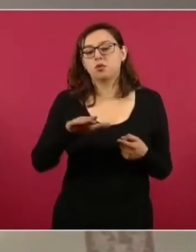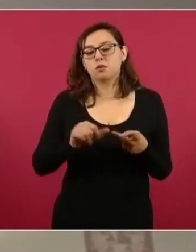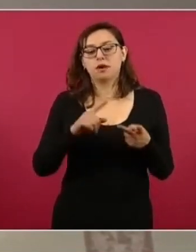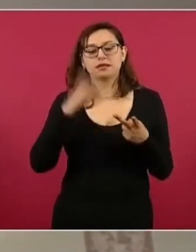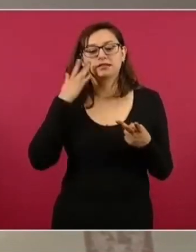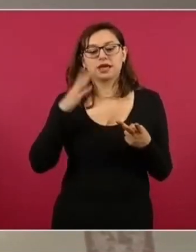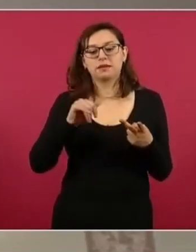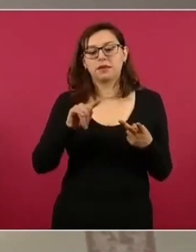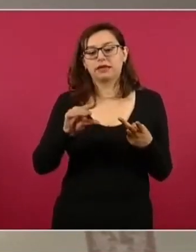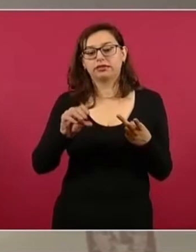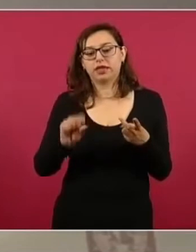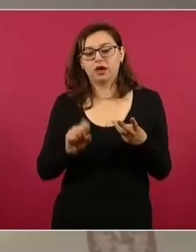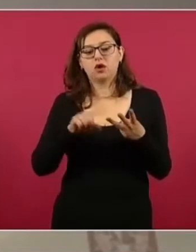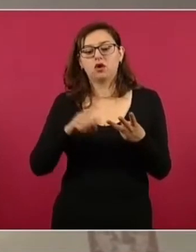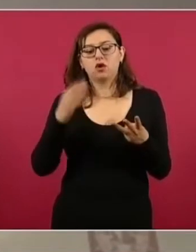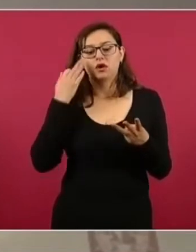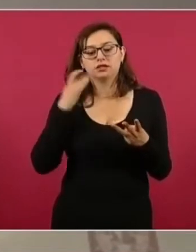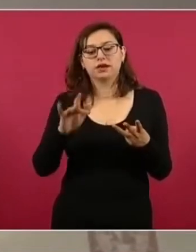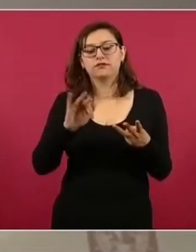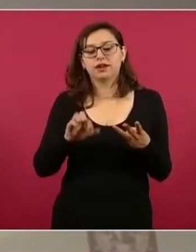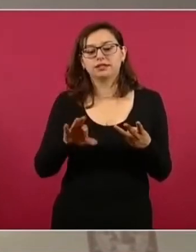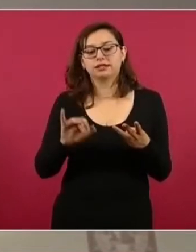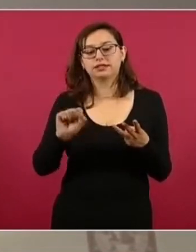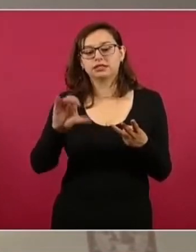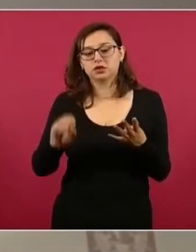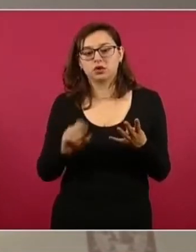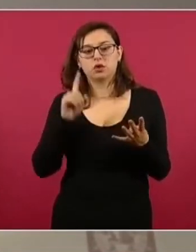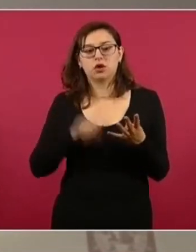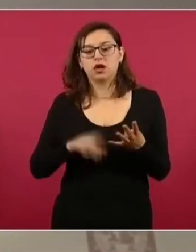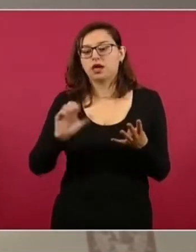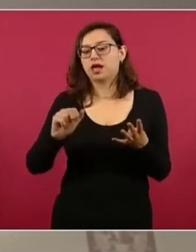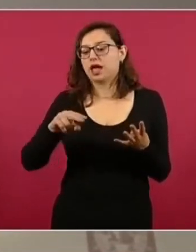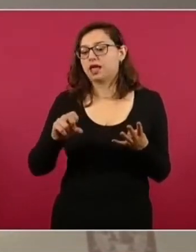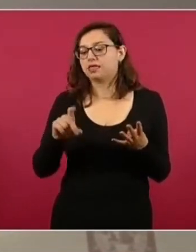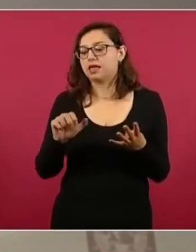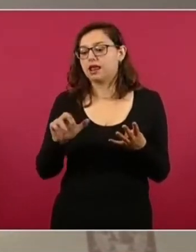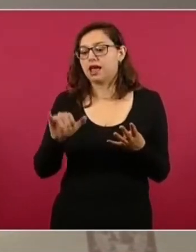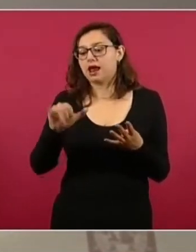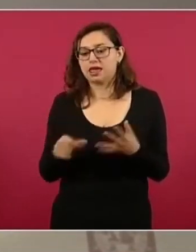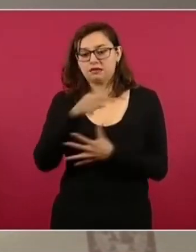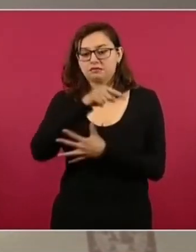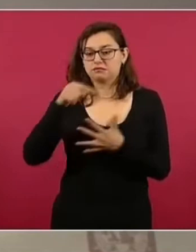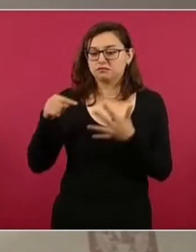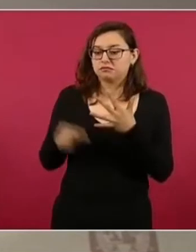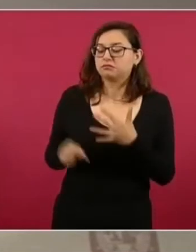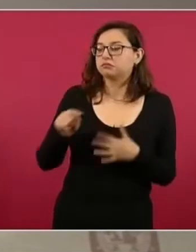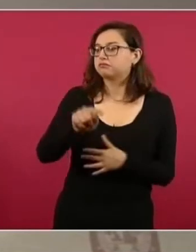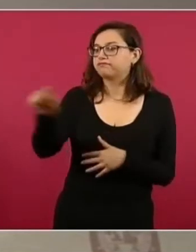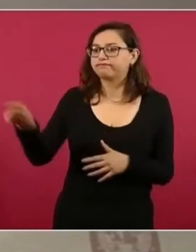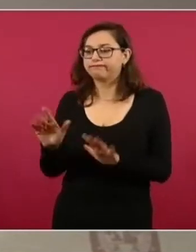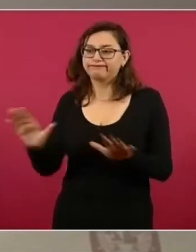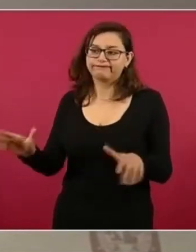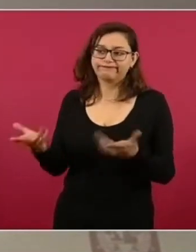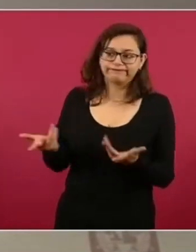San Marcelo, Solotepec, San Francisco, Solotepec y Candelaria Losichas, pero tuvimos una reunión con